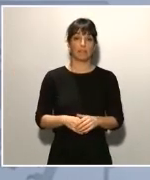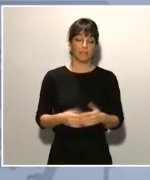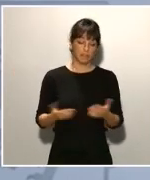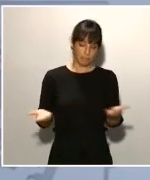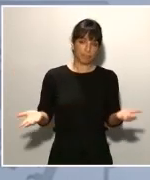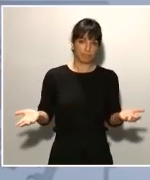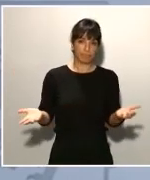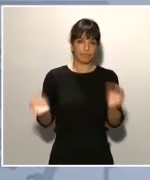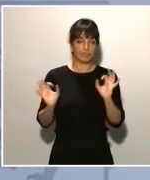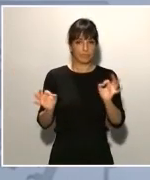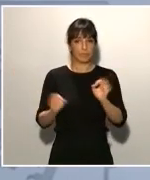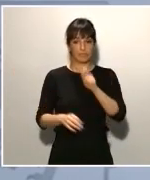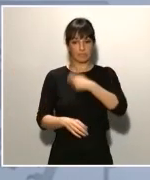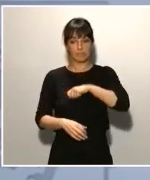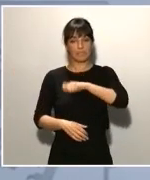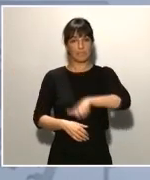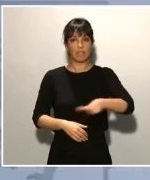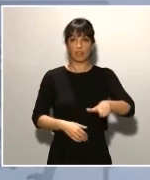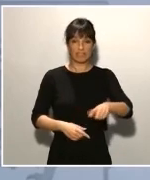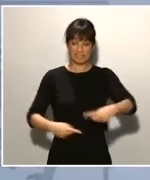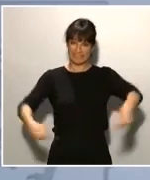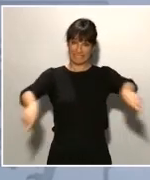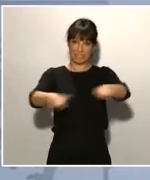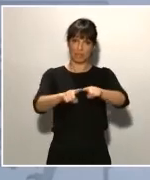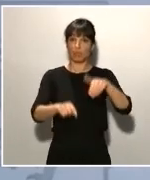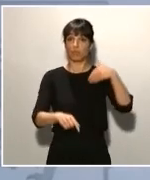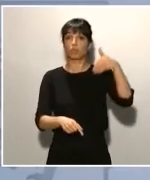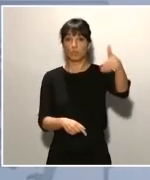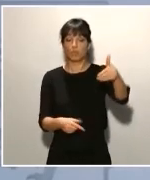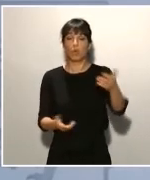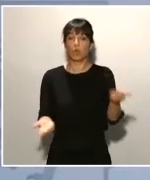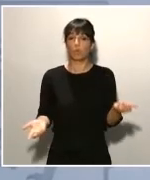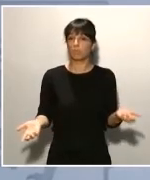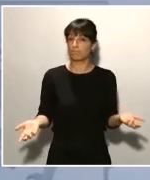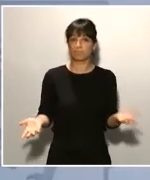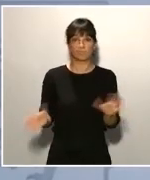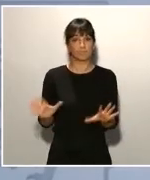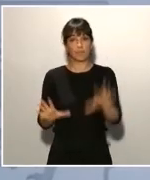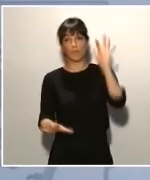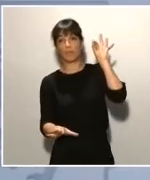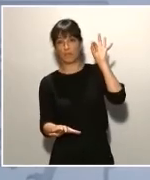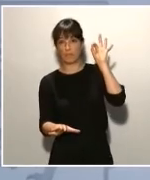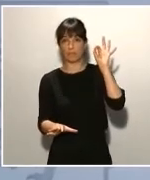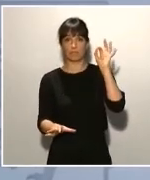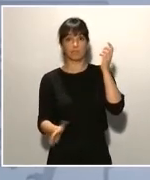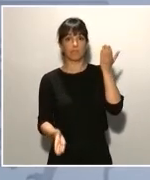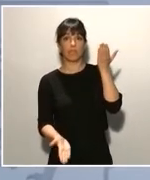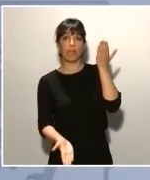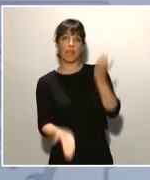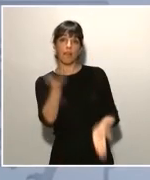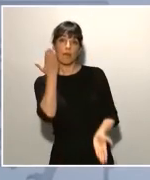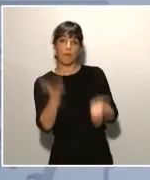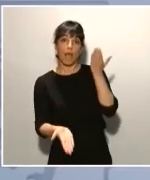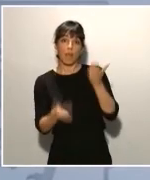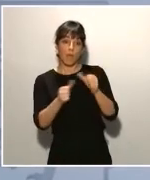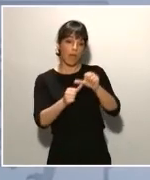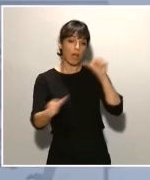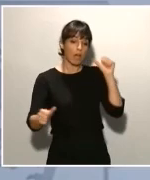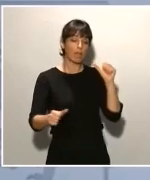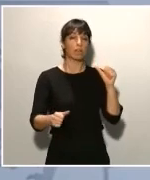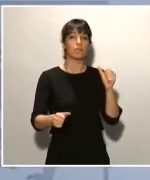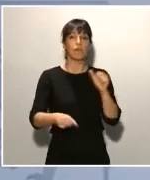los españoles serán los que en un futuro tendrán que decidir y evaluar qué es lo que hemos hecho las distintas